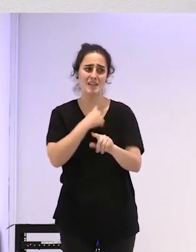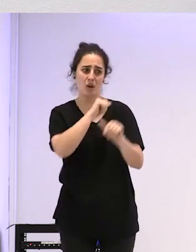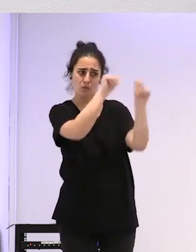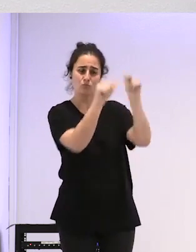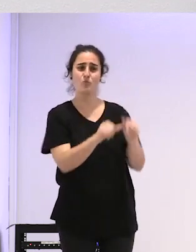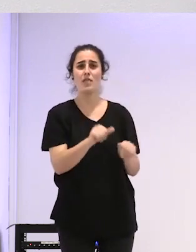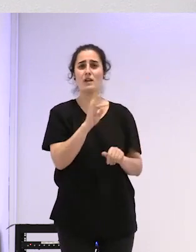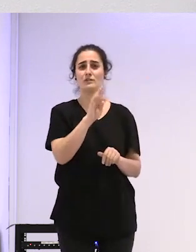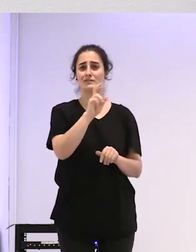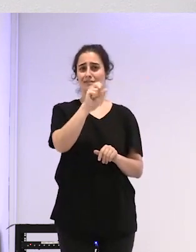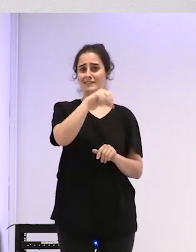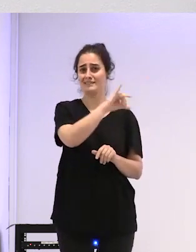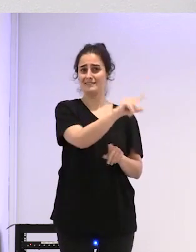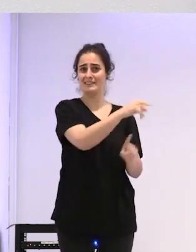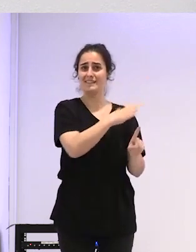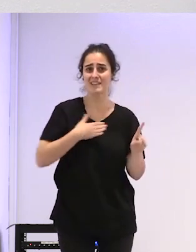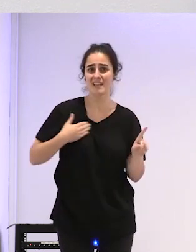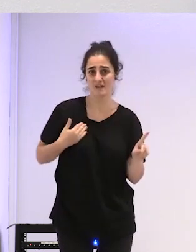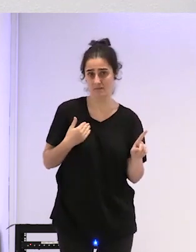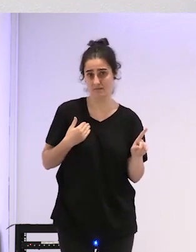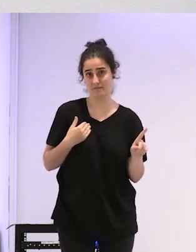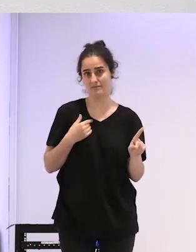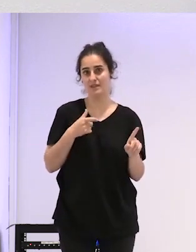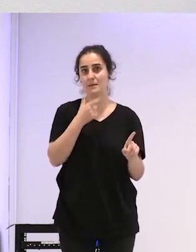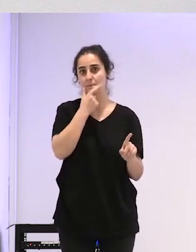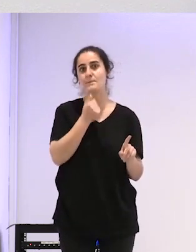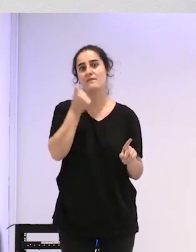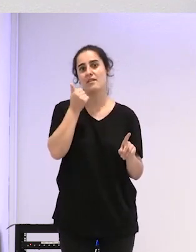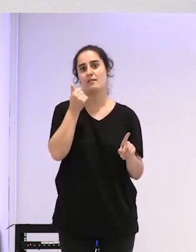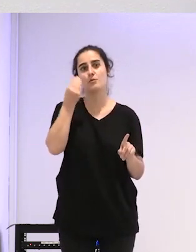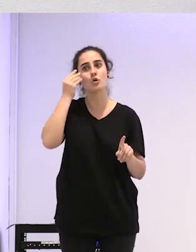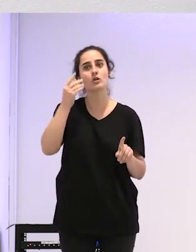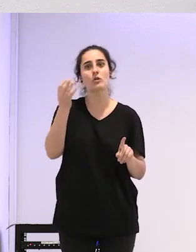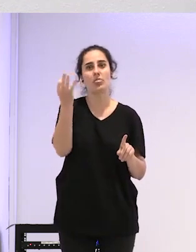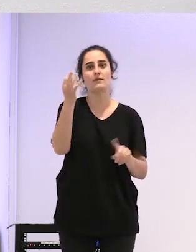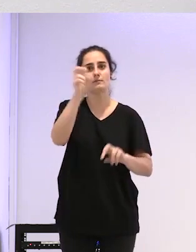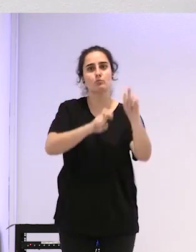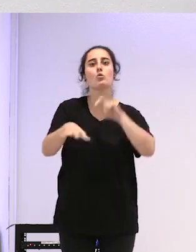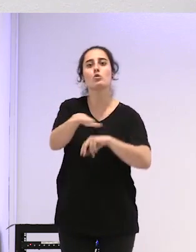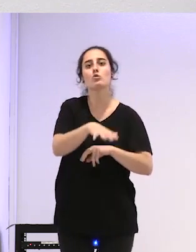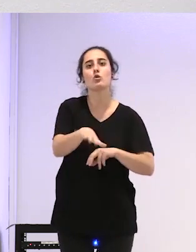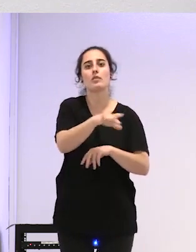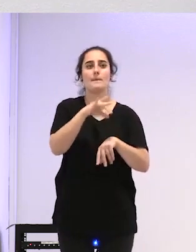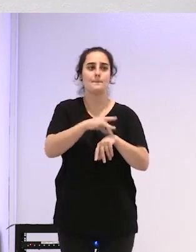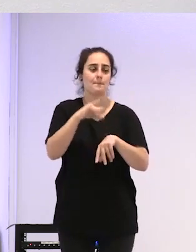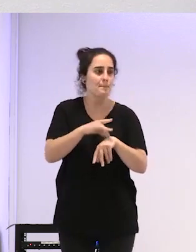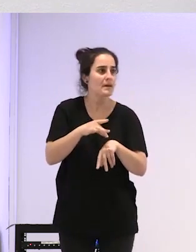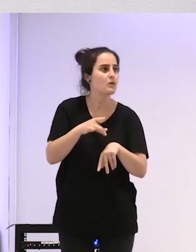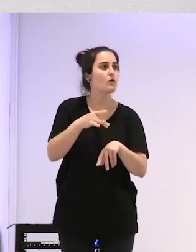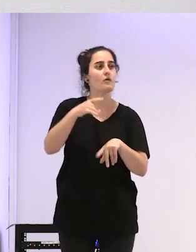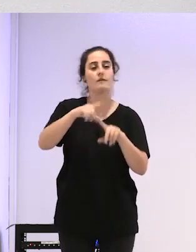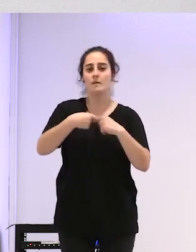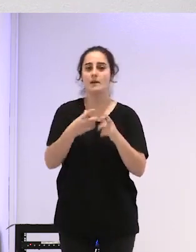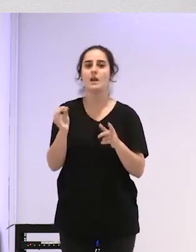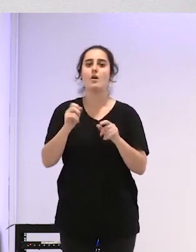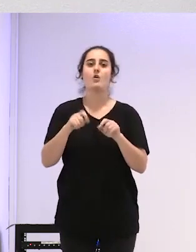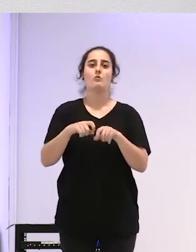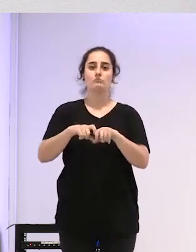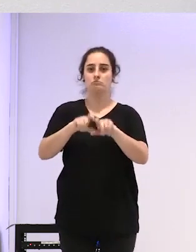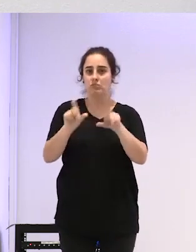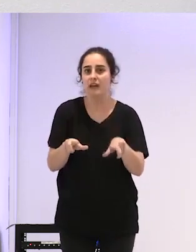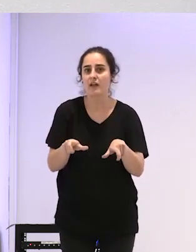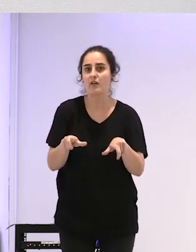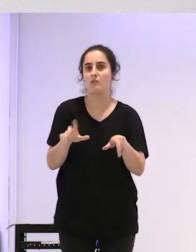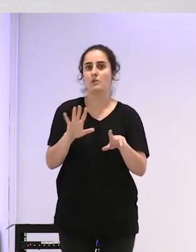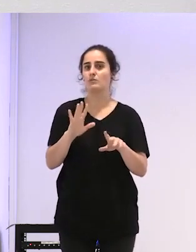pero sí probablemente lo encontraríais más en médicos de familia en algún momento fideicólogo pero de